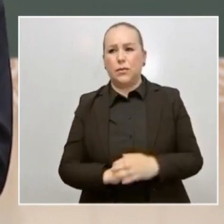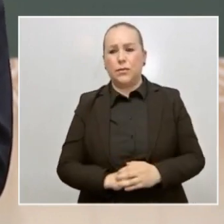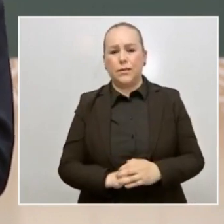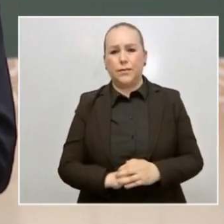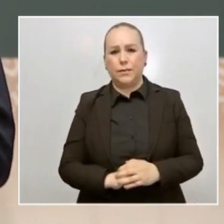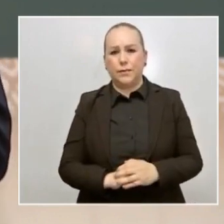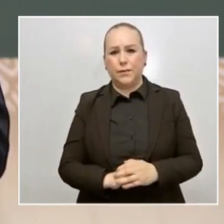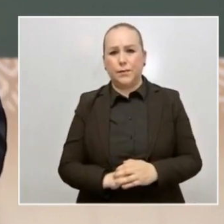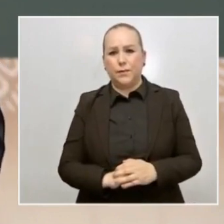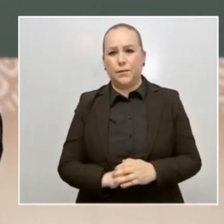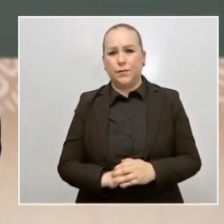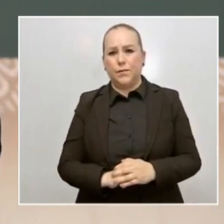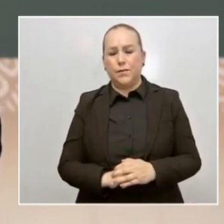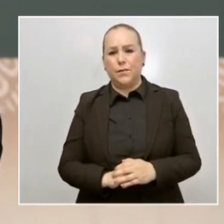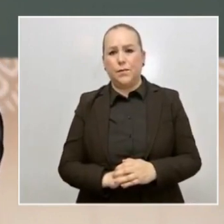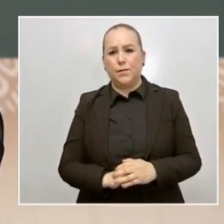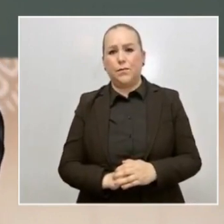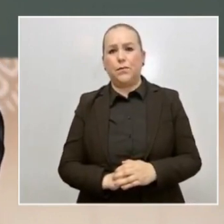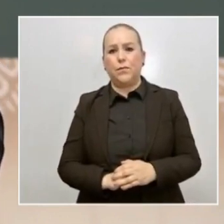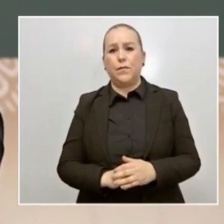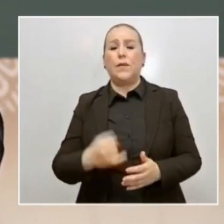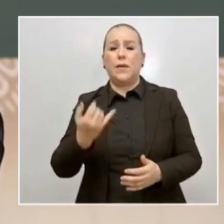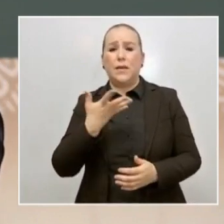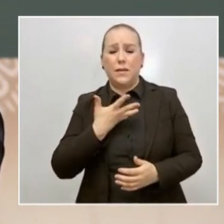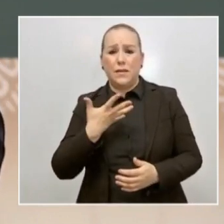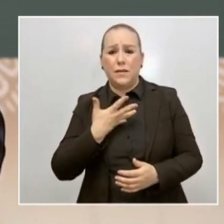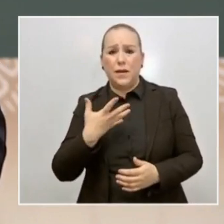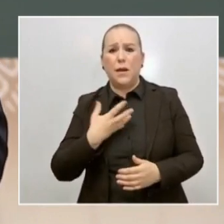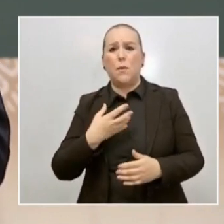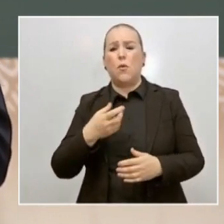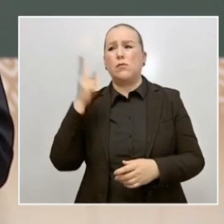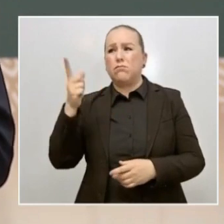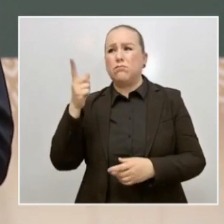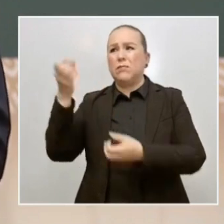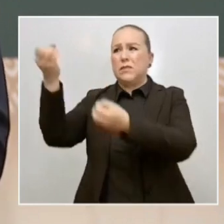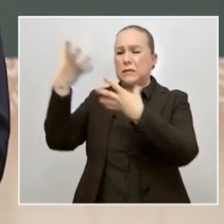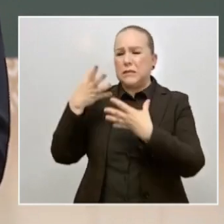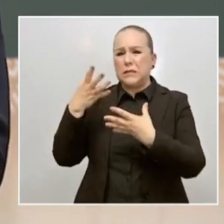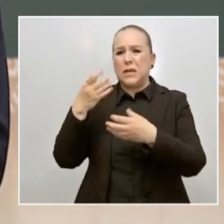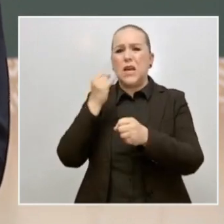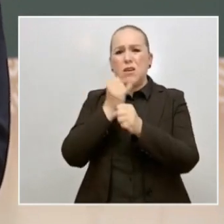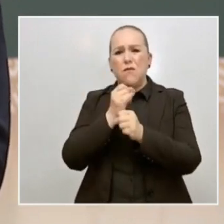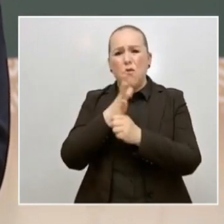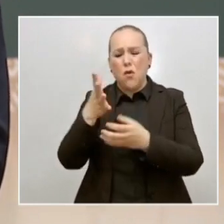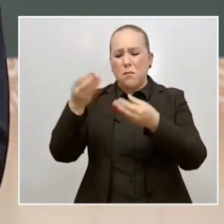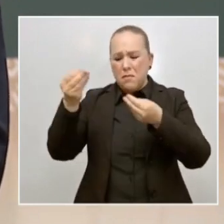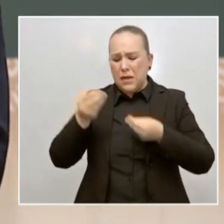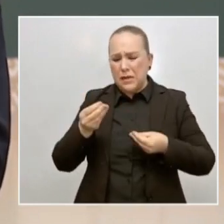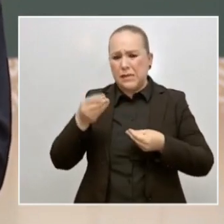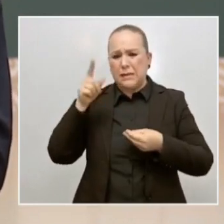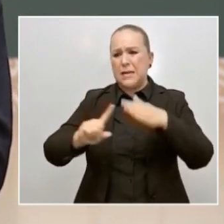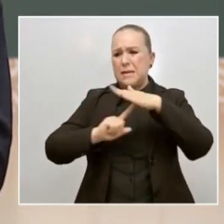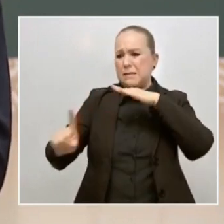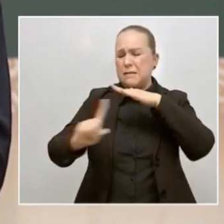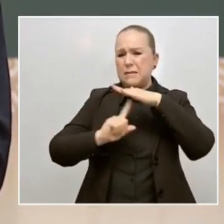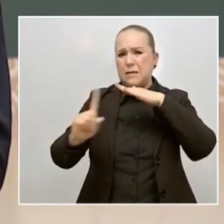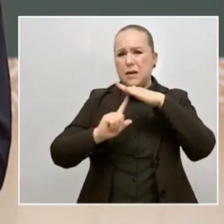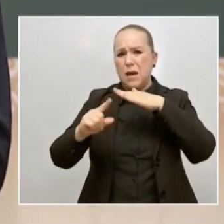Tenemos informes del Instituto Nacional de Migración, de que en los últimos días